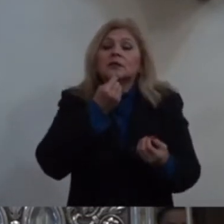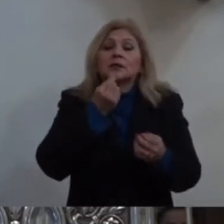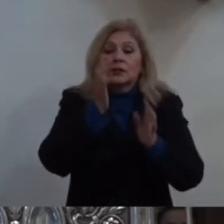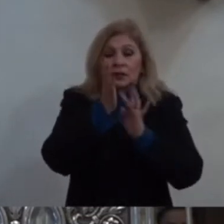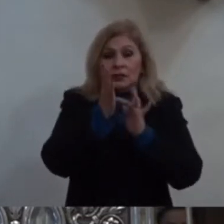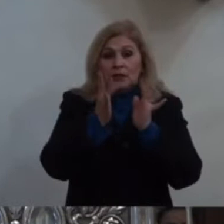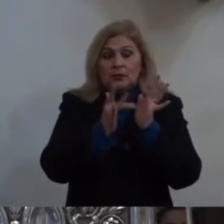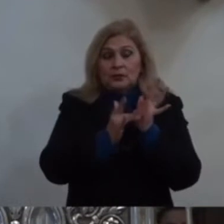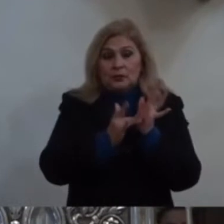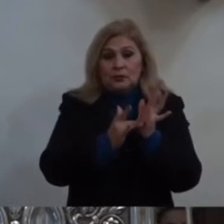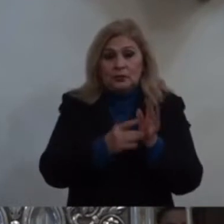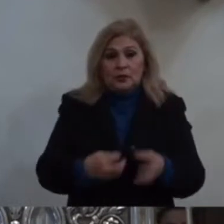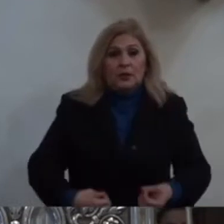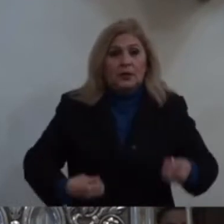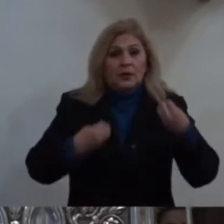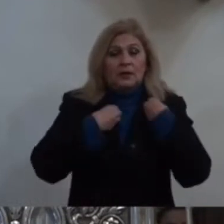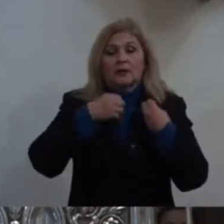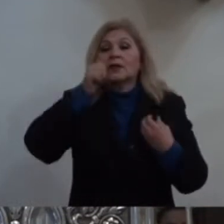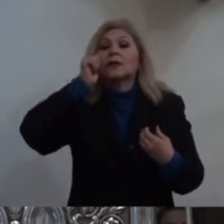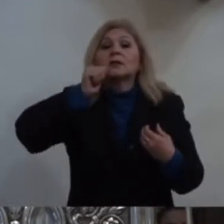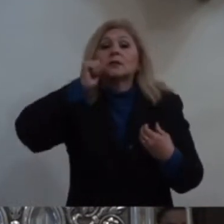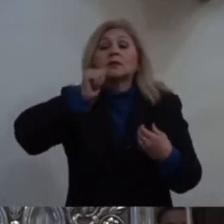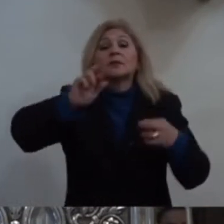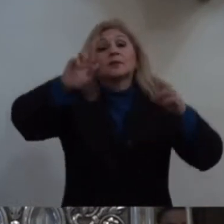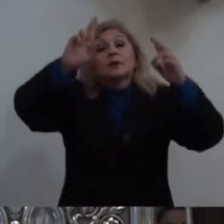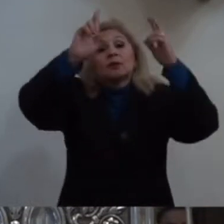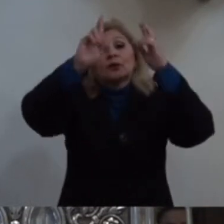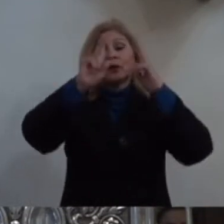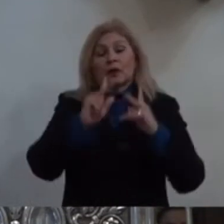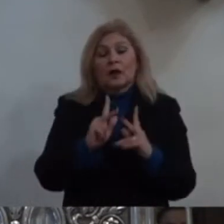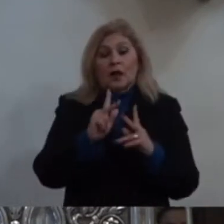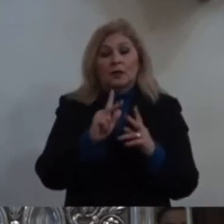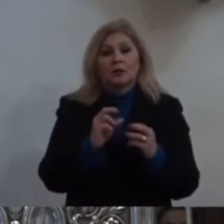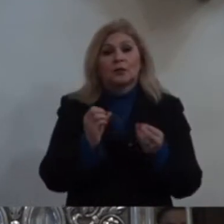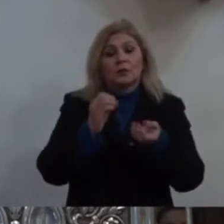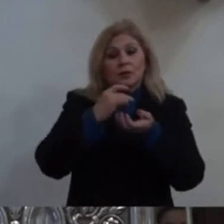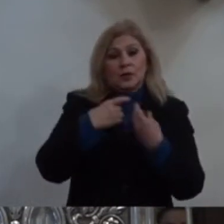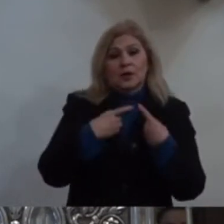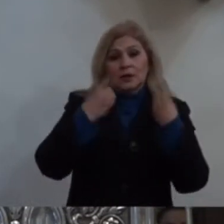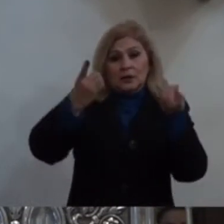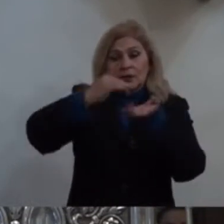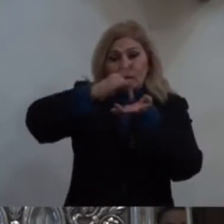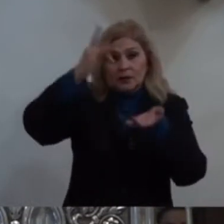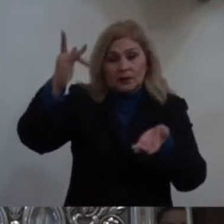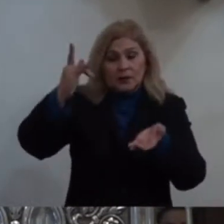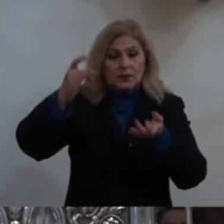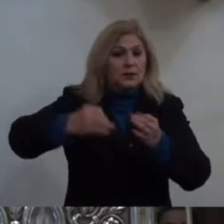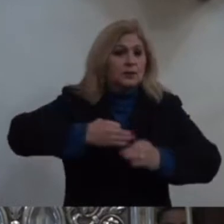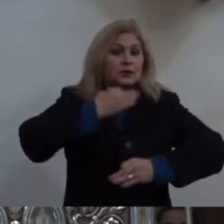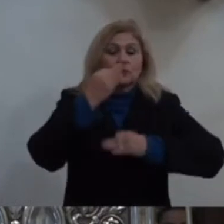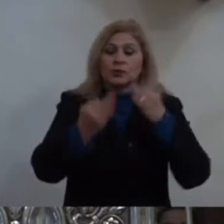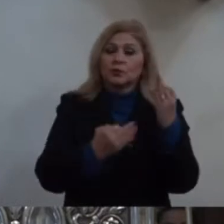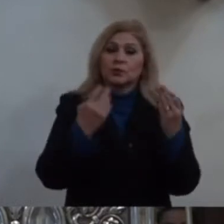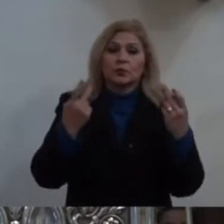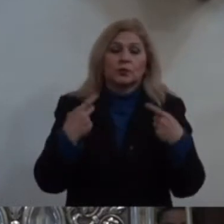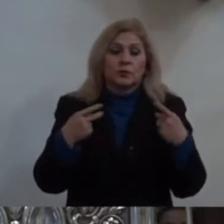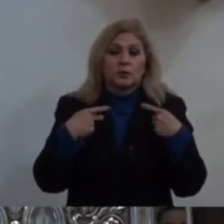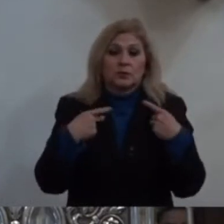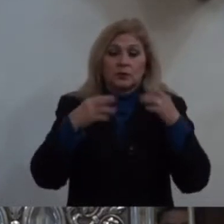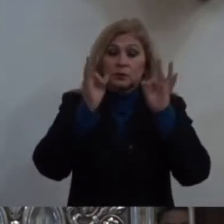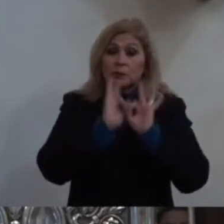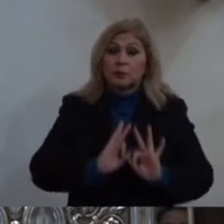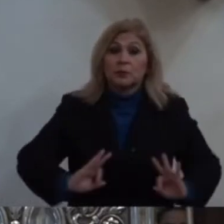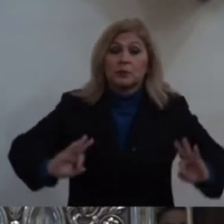Un regalo que hay que agradecer Toda vida humana Es importante